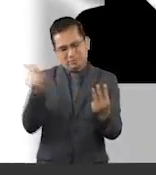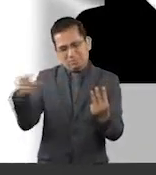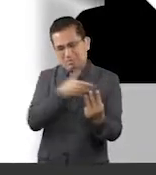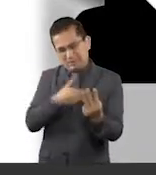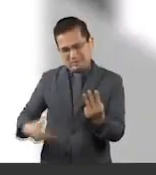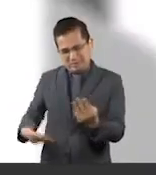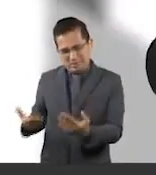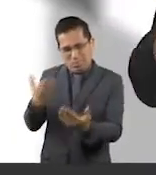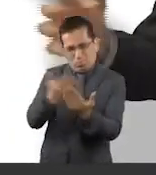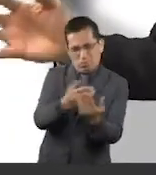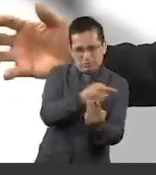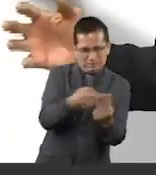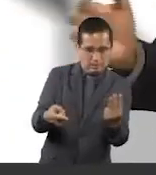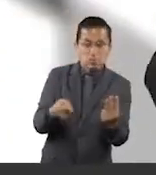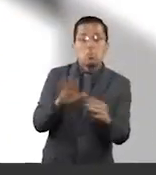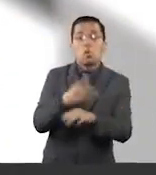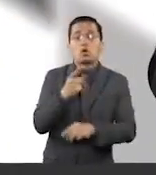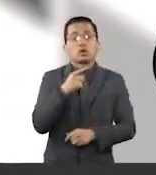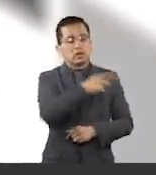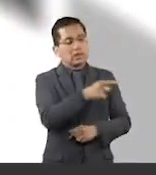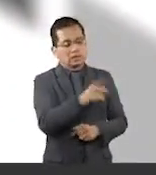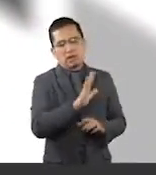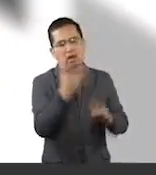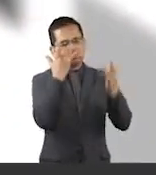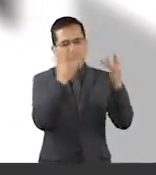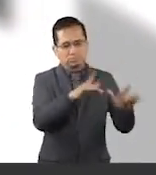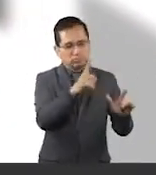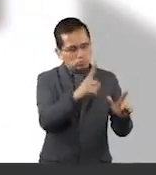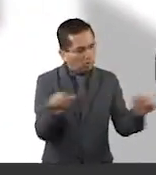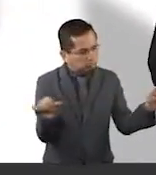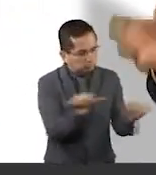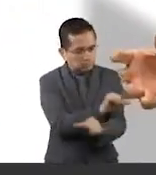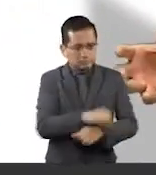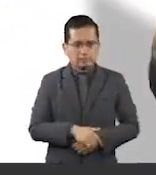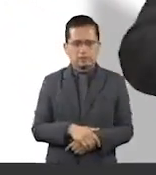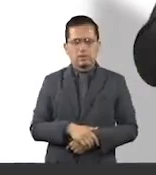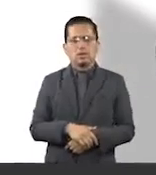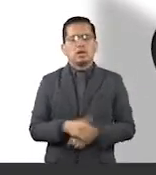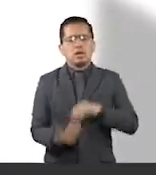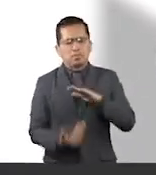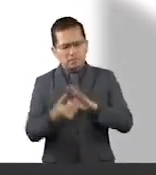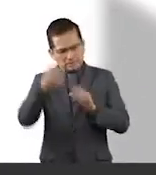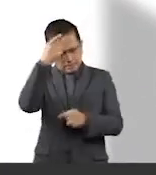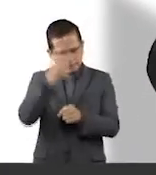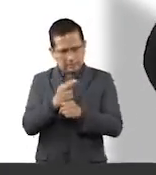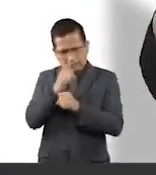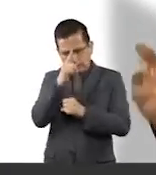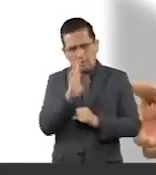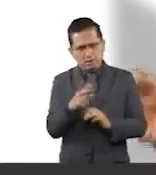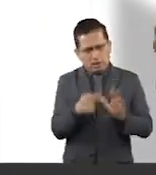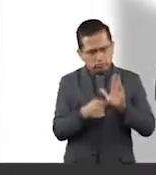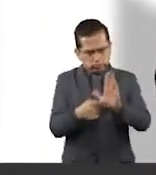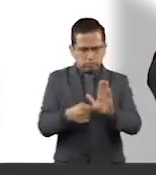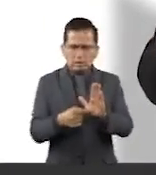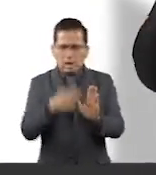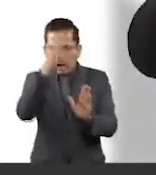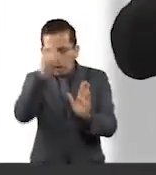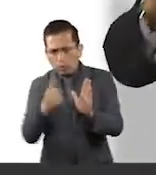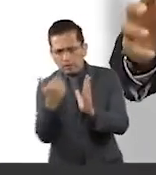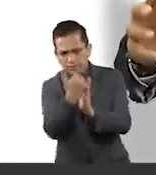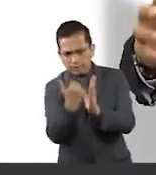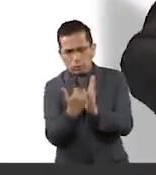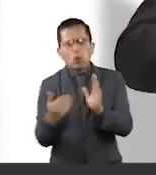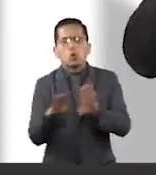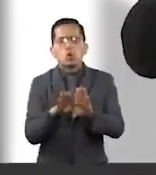de un ministro. Pero en el Pleno también se conoció un acuerdo de la mesa directiva con el procedimiento para la elección de la ministra.